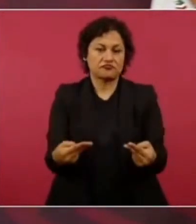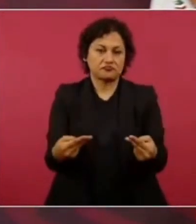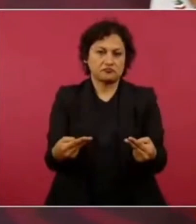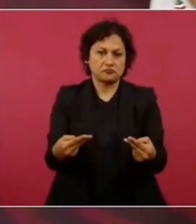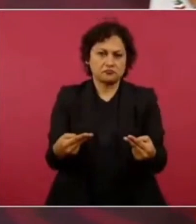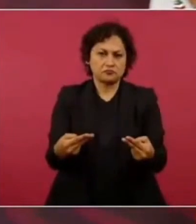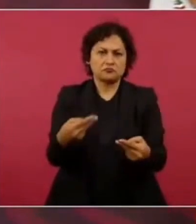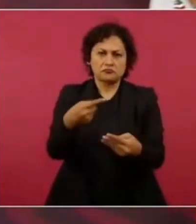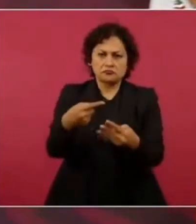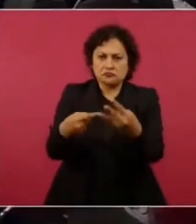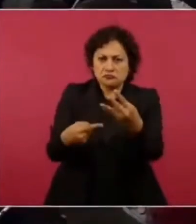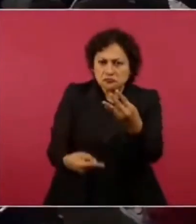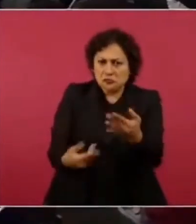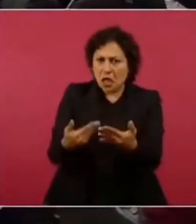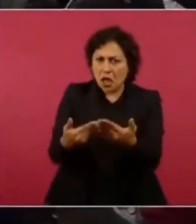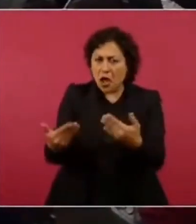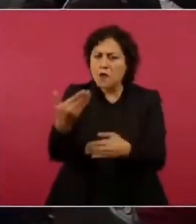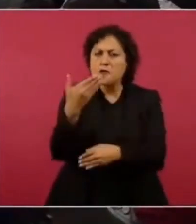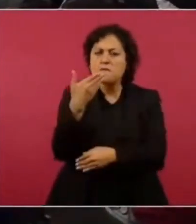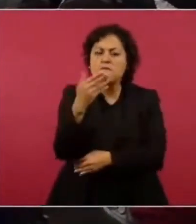pero lo más importante